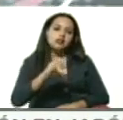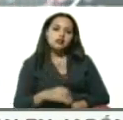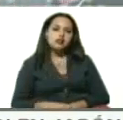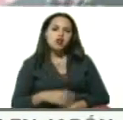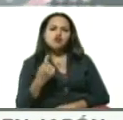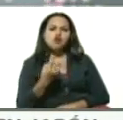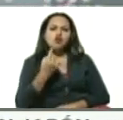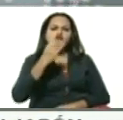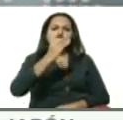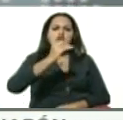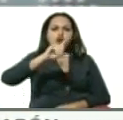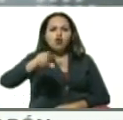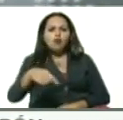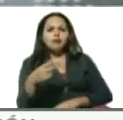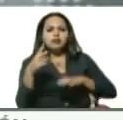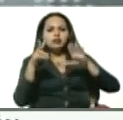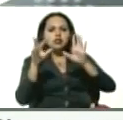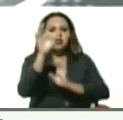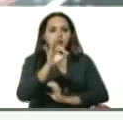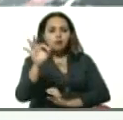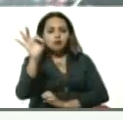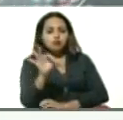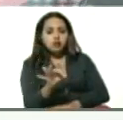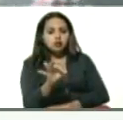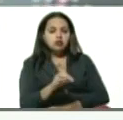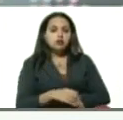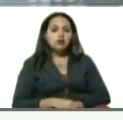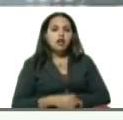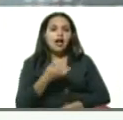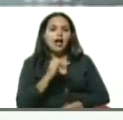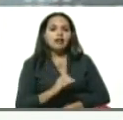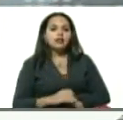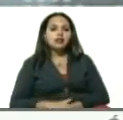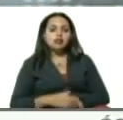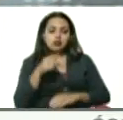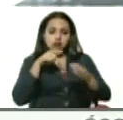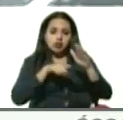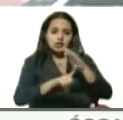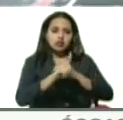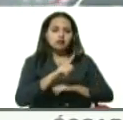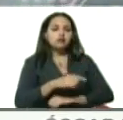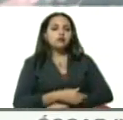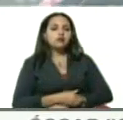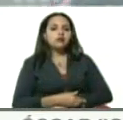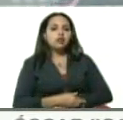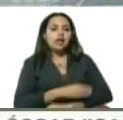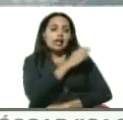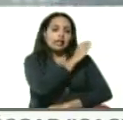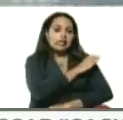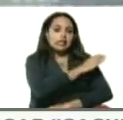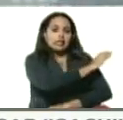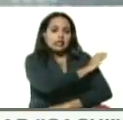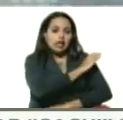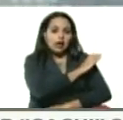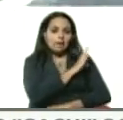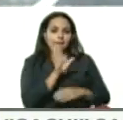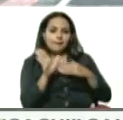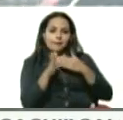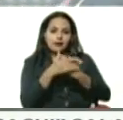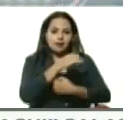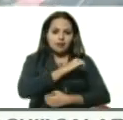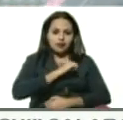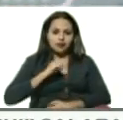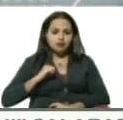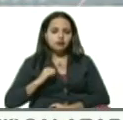,7% de los casos, 20 pacientes, están ingresados en clínica privada.